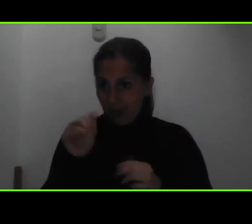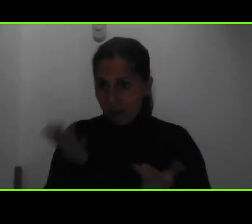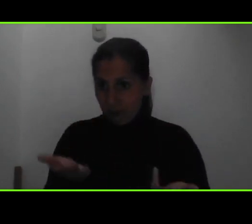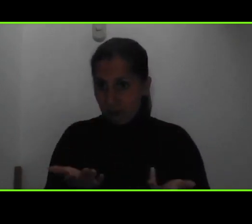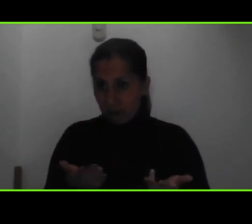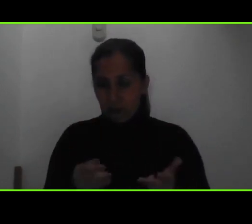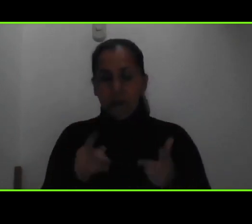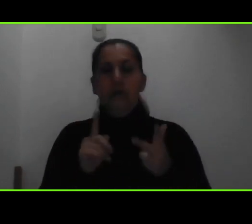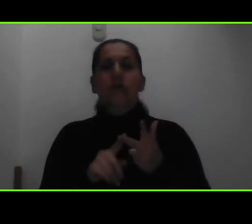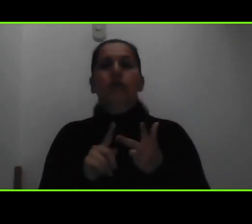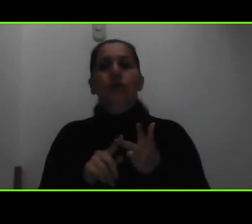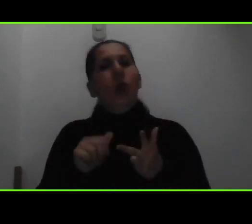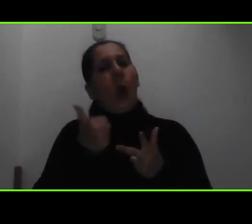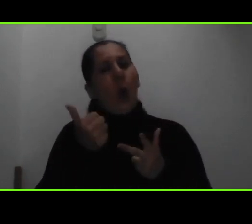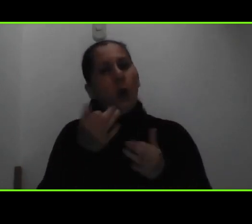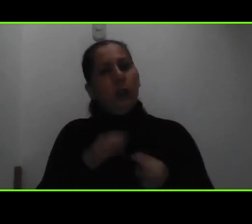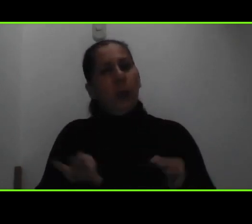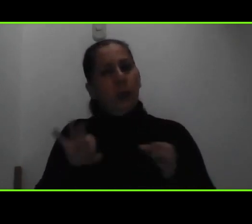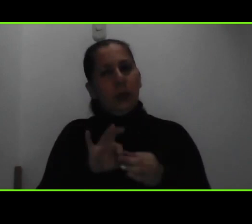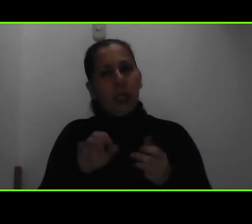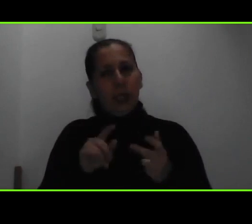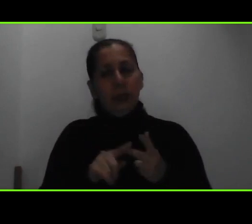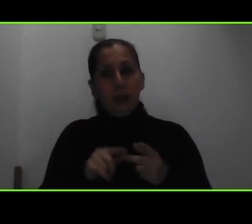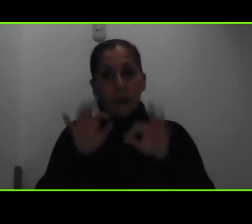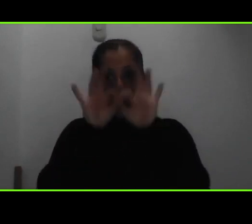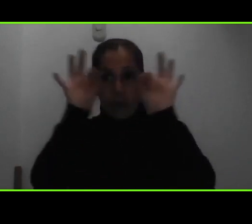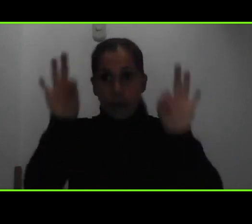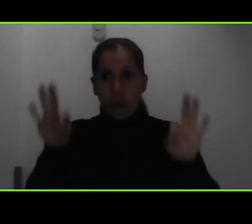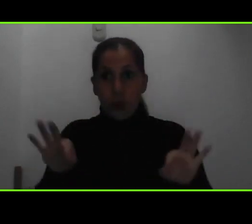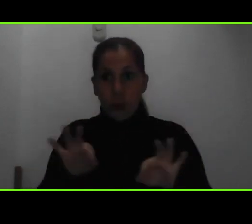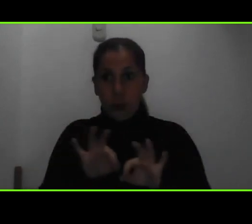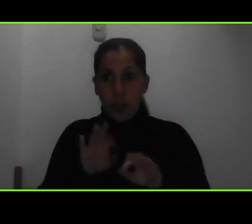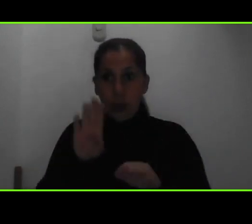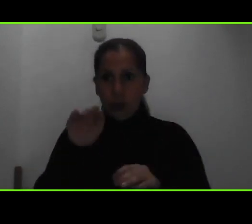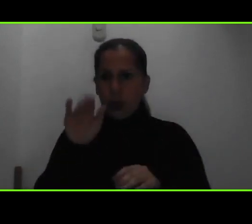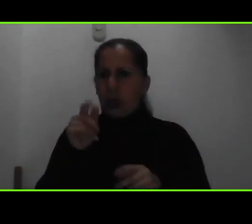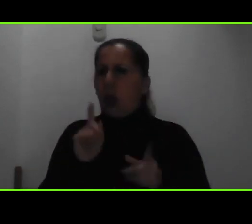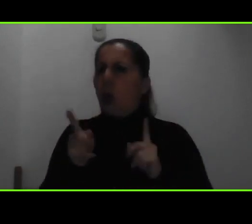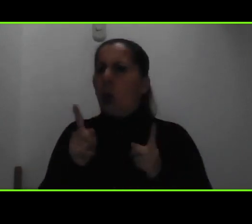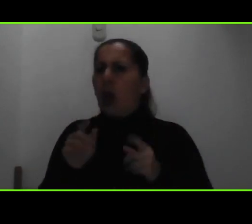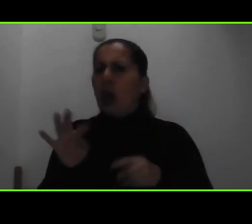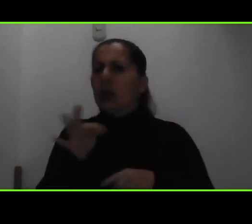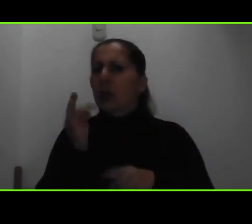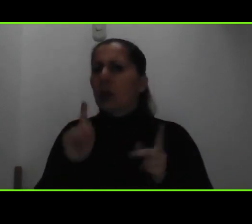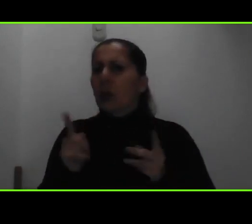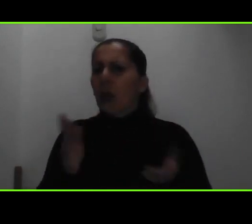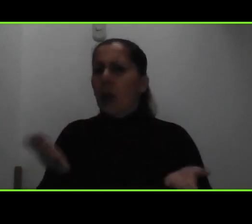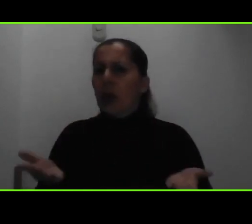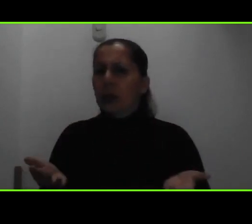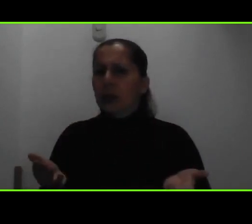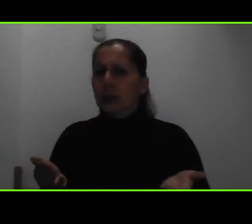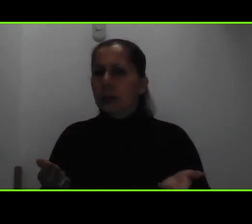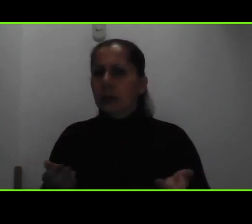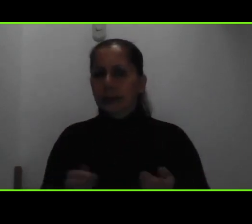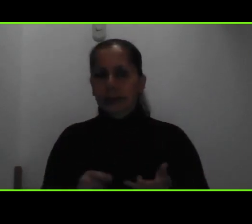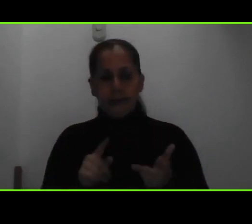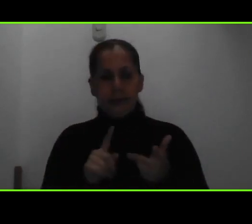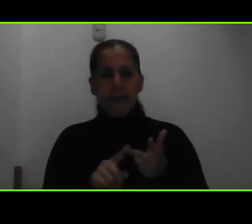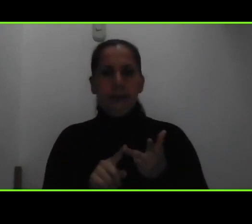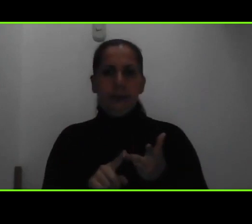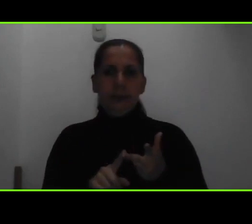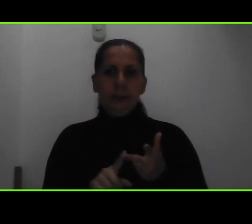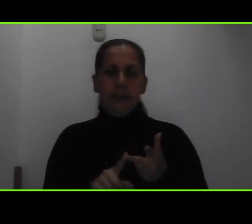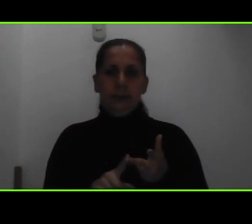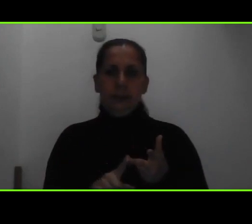otra pregunta importante este formulario para cuál tipo de beca es sería la tercera pregunta